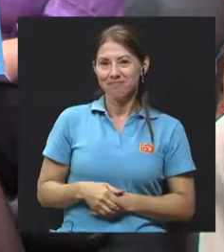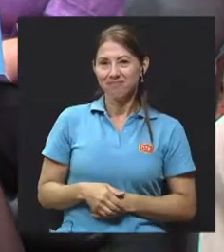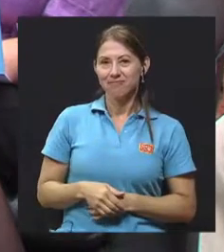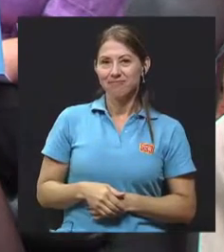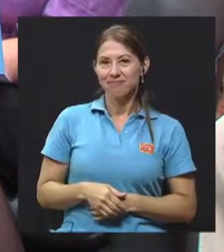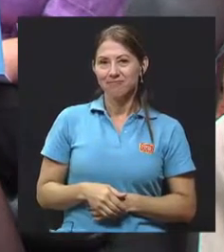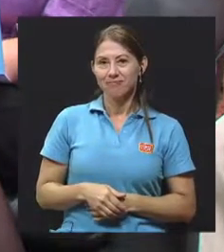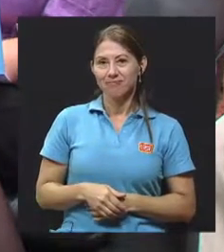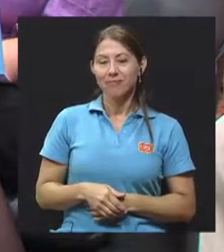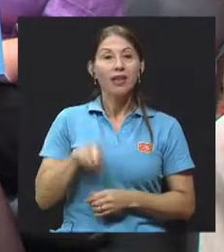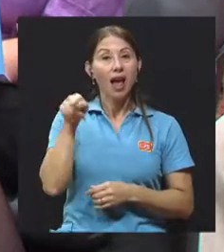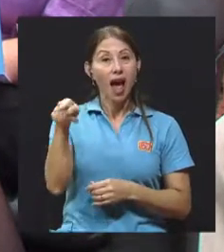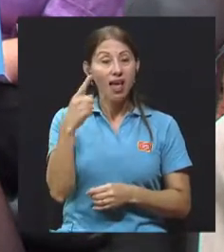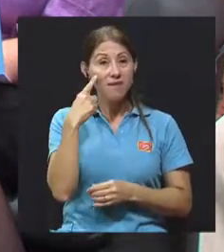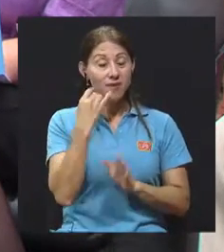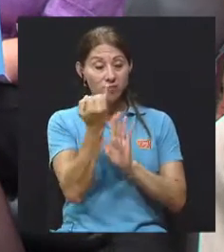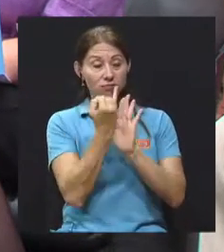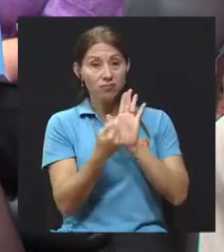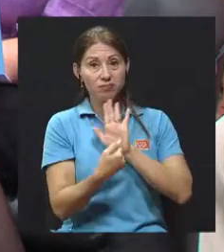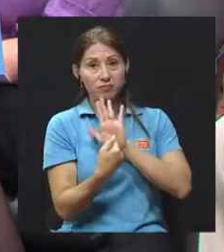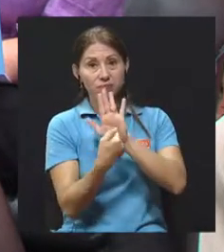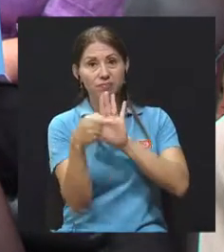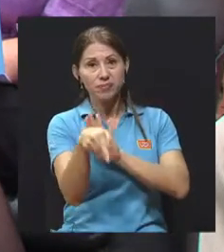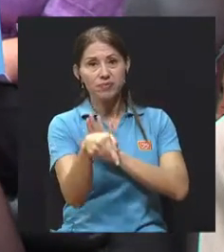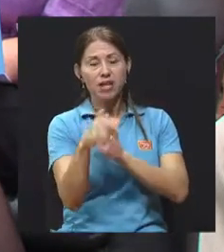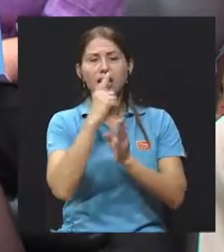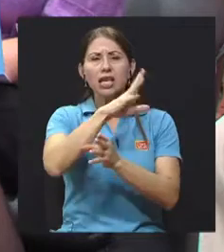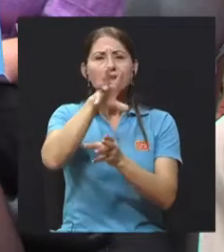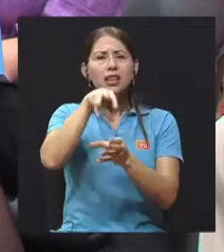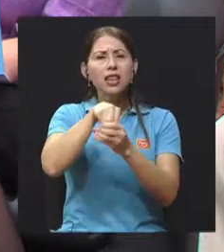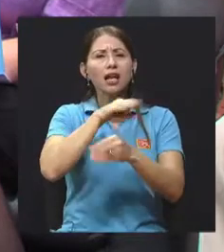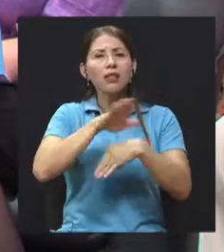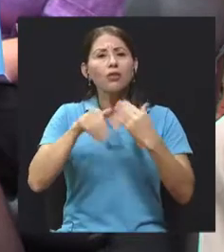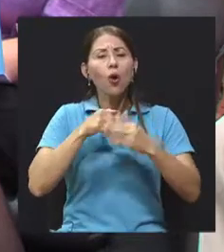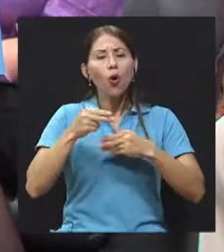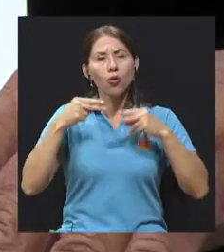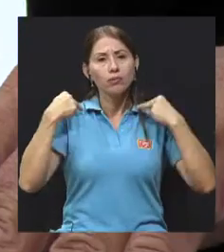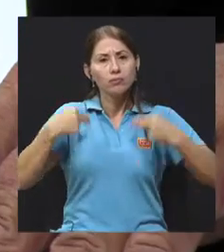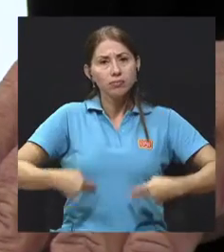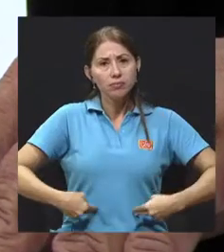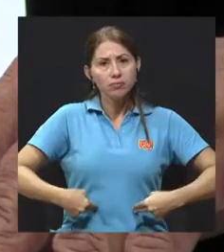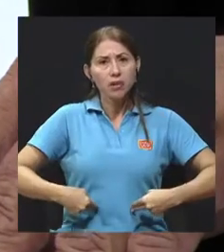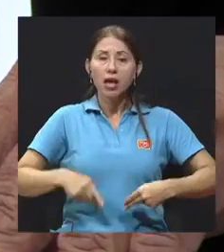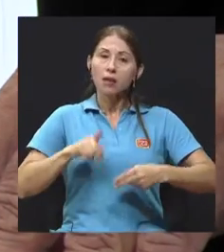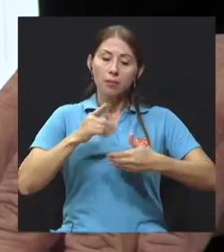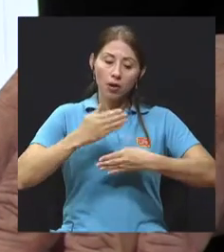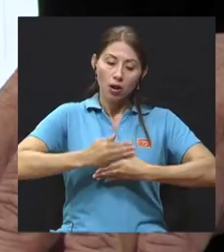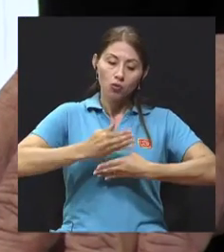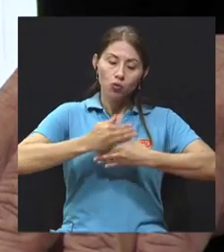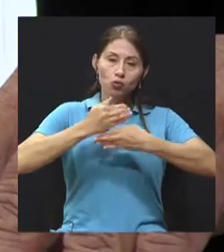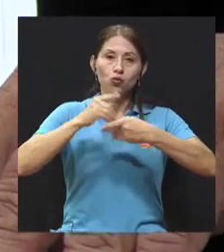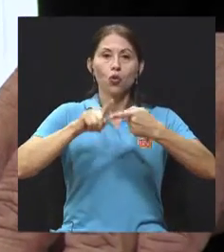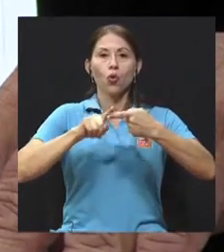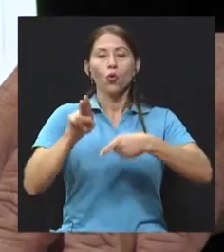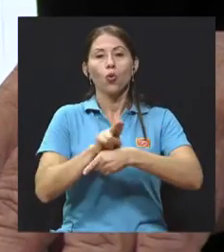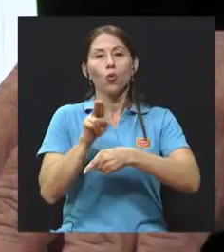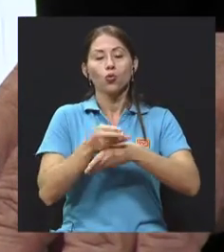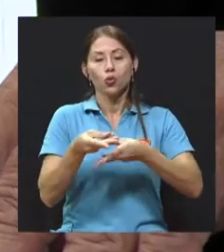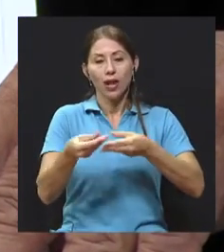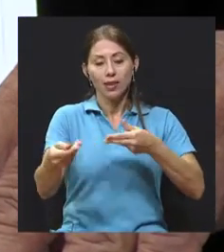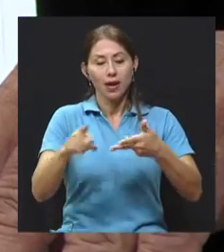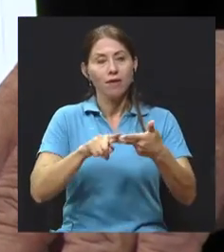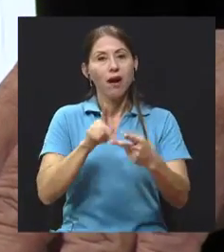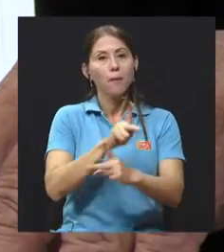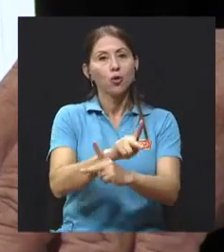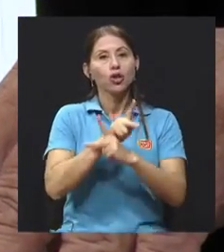entonces viene e integra toda la parte del quehacer humano, viene la construcción, el manejo de la tierra, protección de